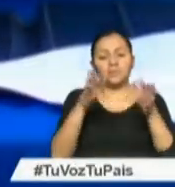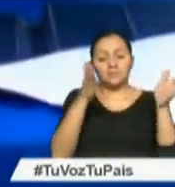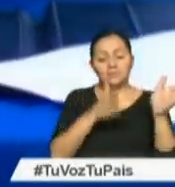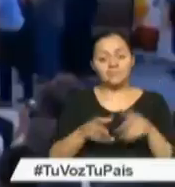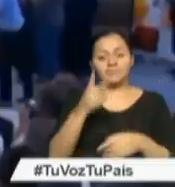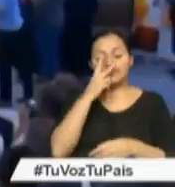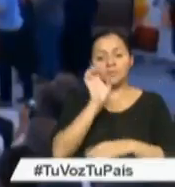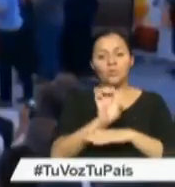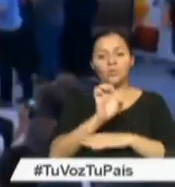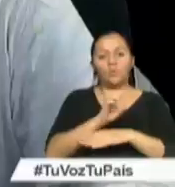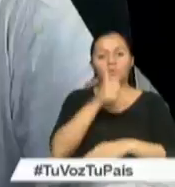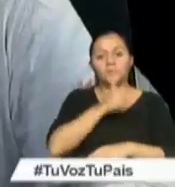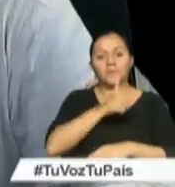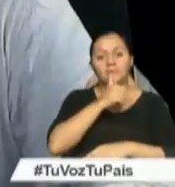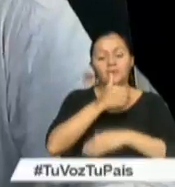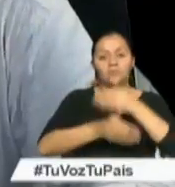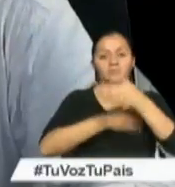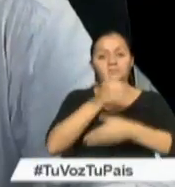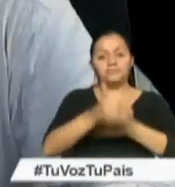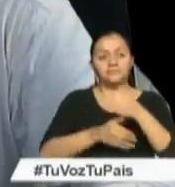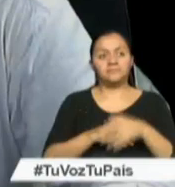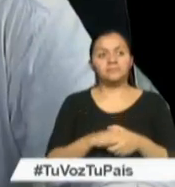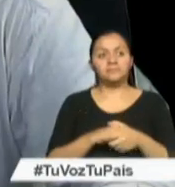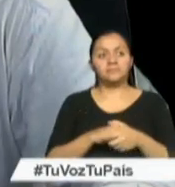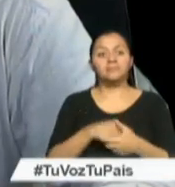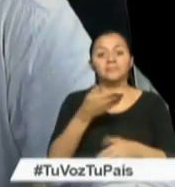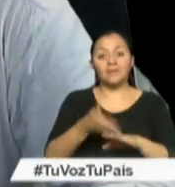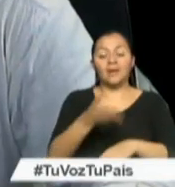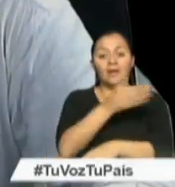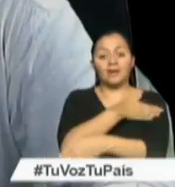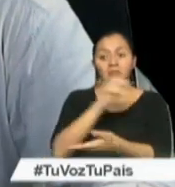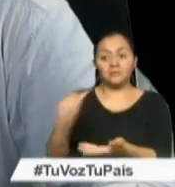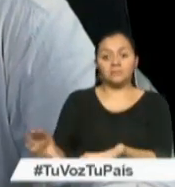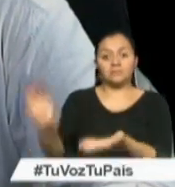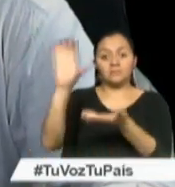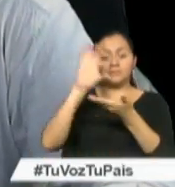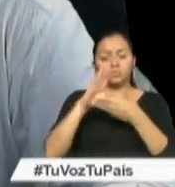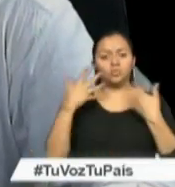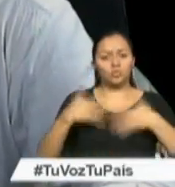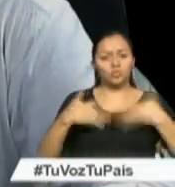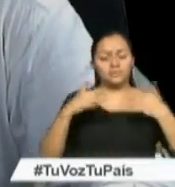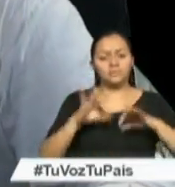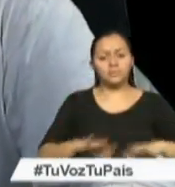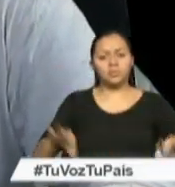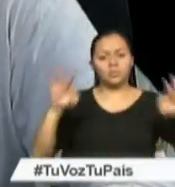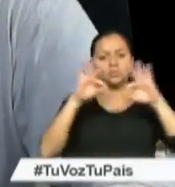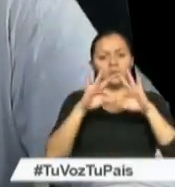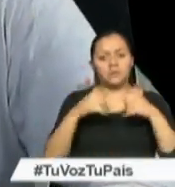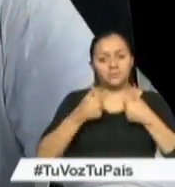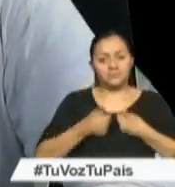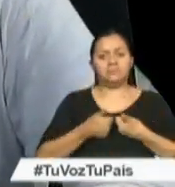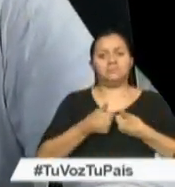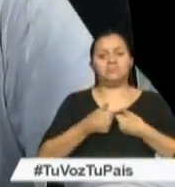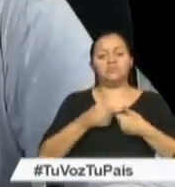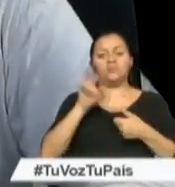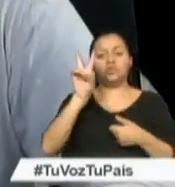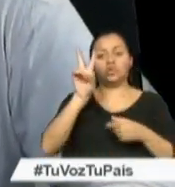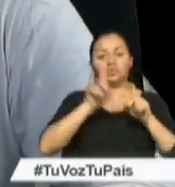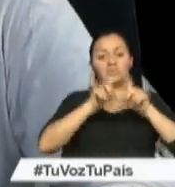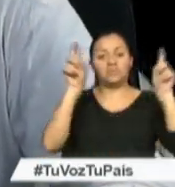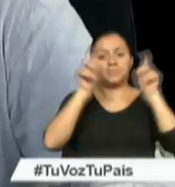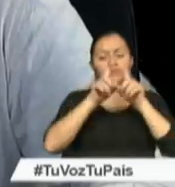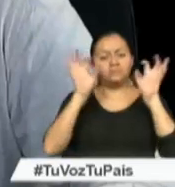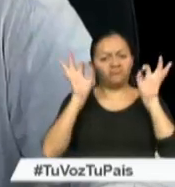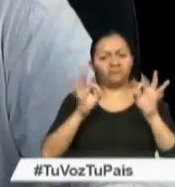Ecuador del sector privado Hemos recibido la inversión privada más grande y más importante de la historia con dos empresas de